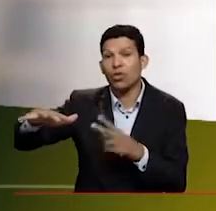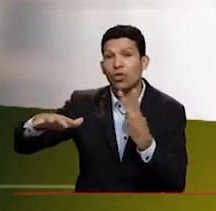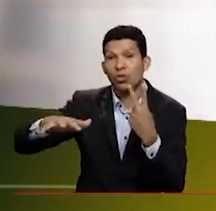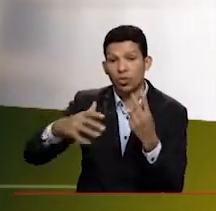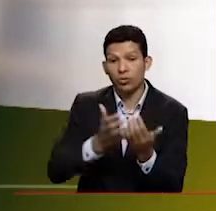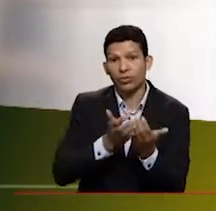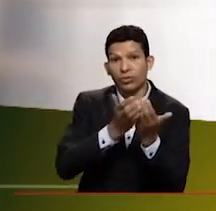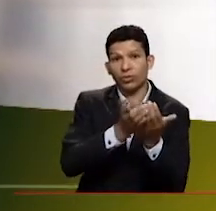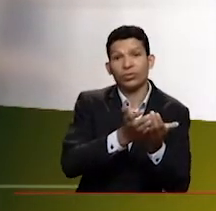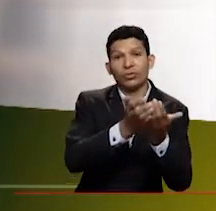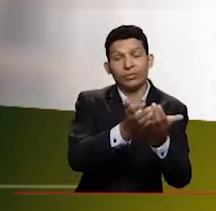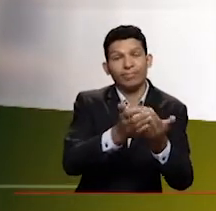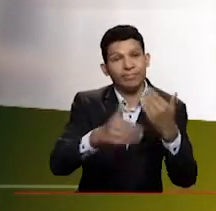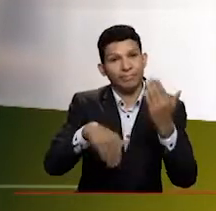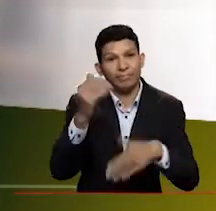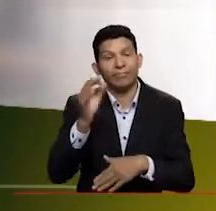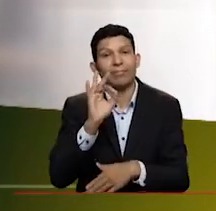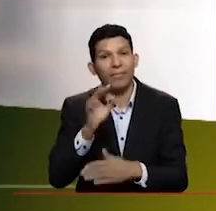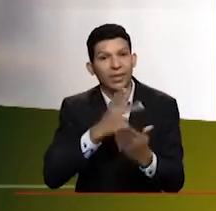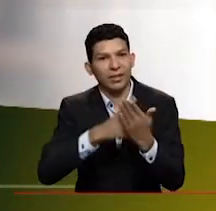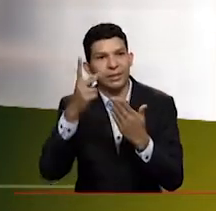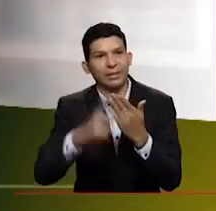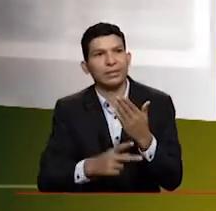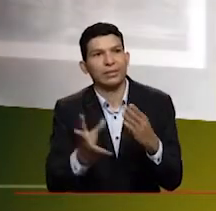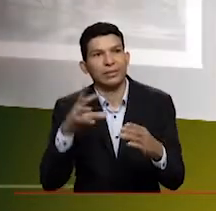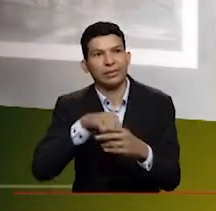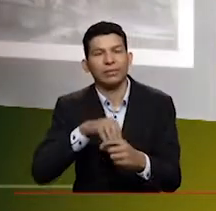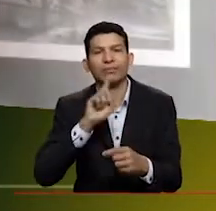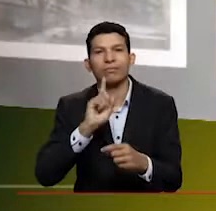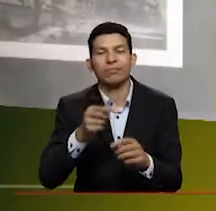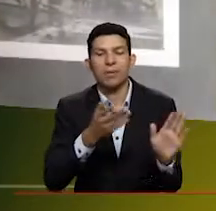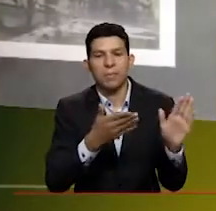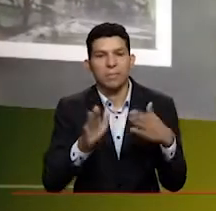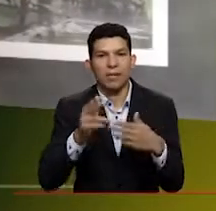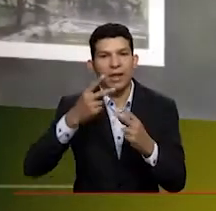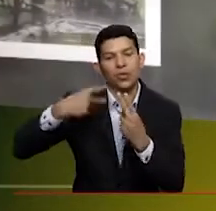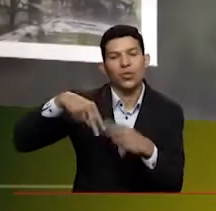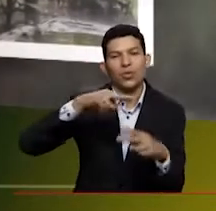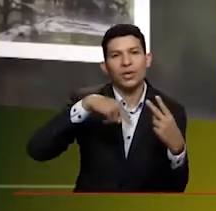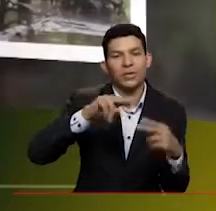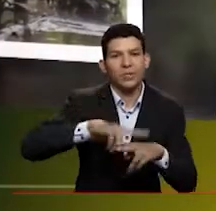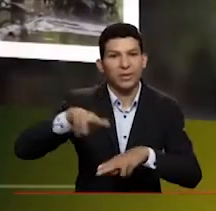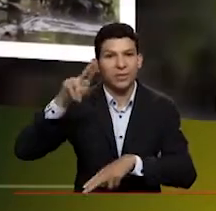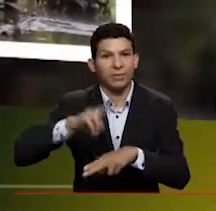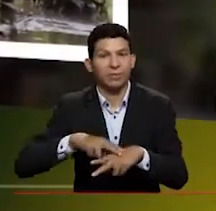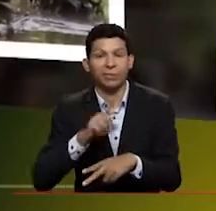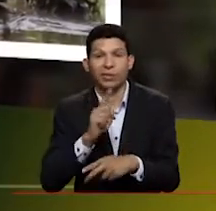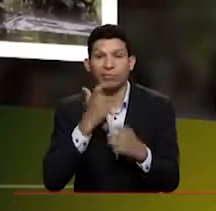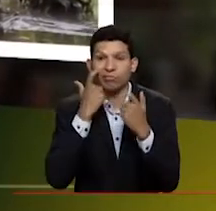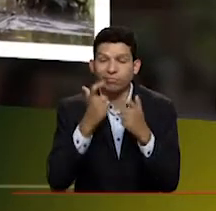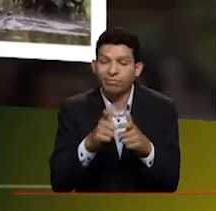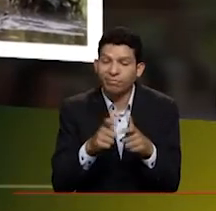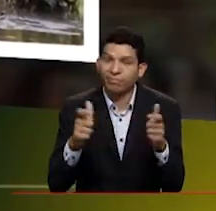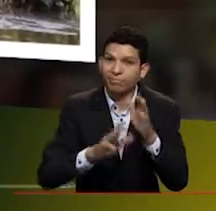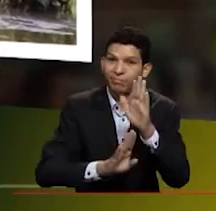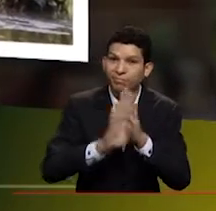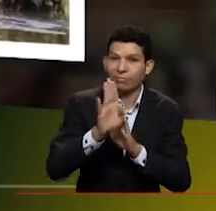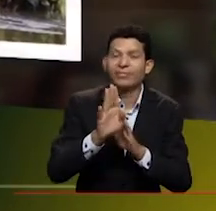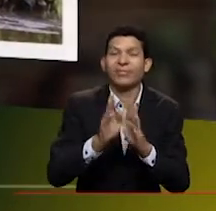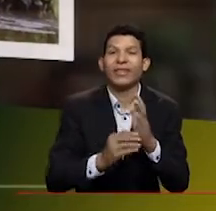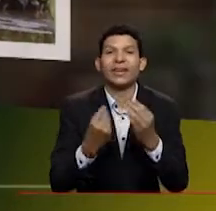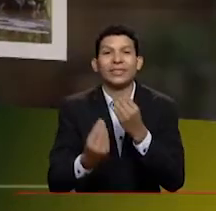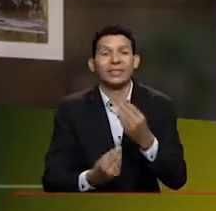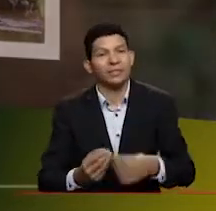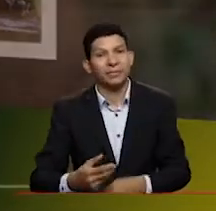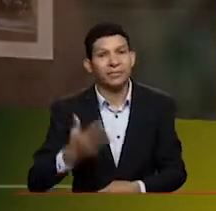inicio y están incluidos dentro de los proyectos que se están haciendo con el plan de turismo de naturaleza y son grandes avances que se están haciendo